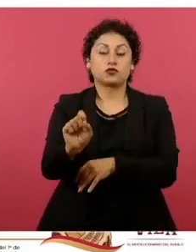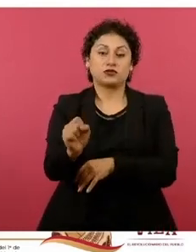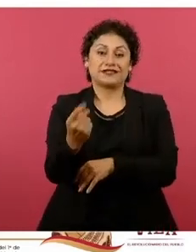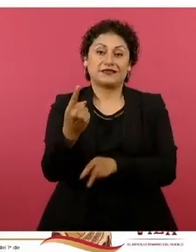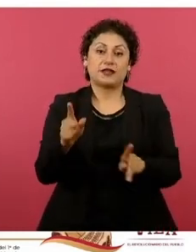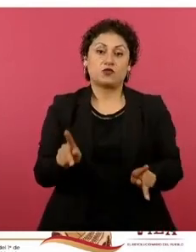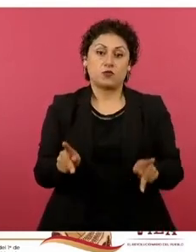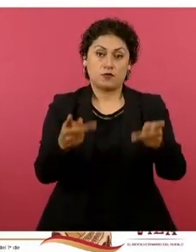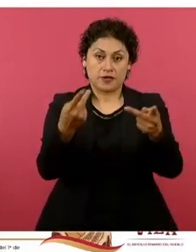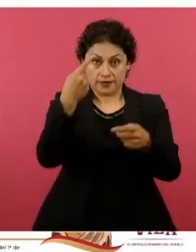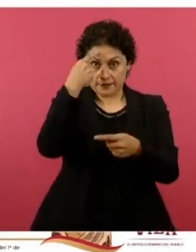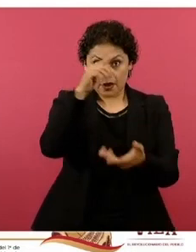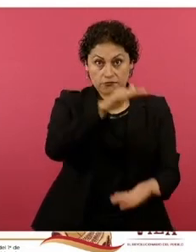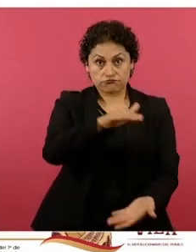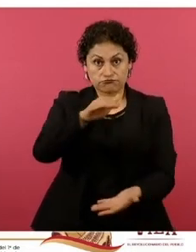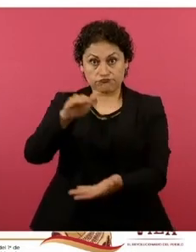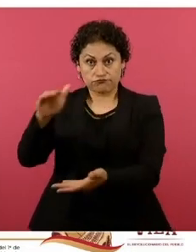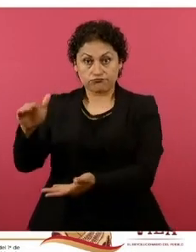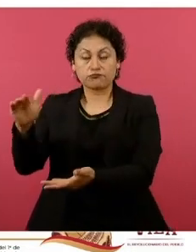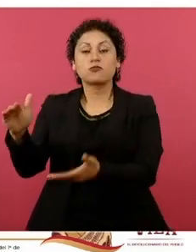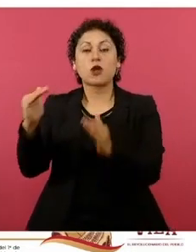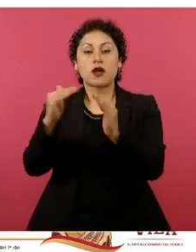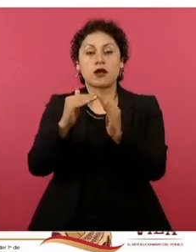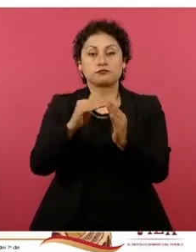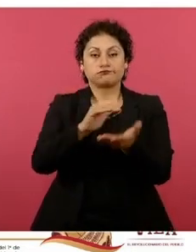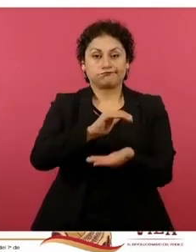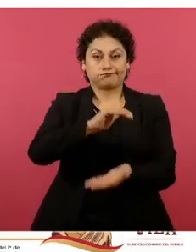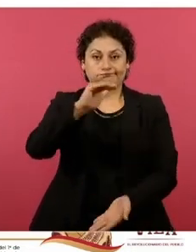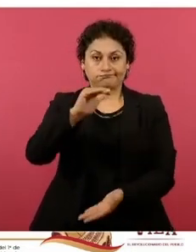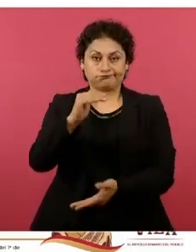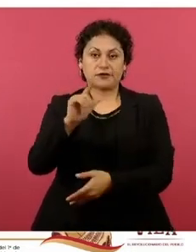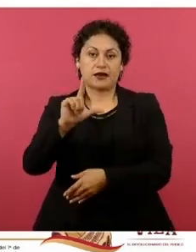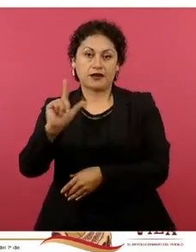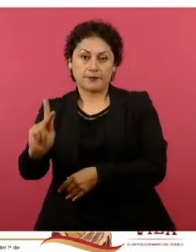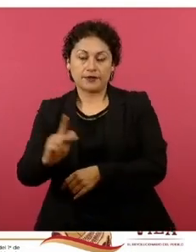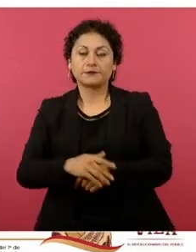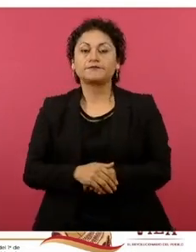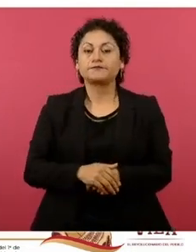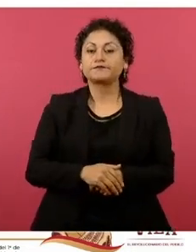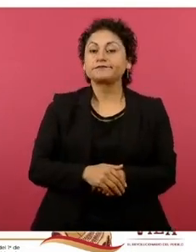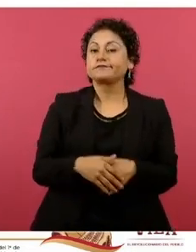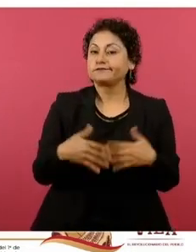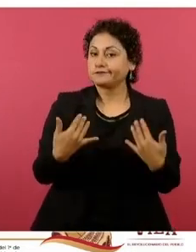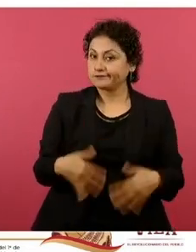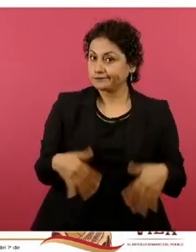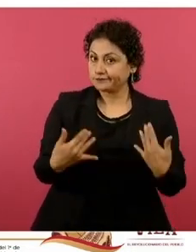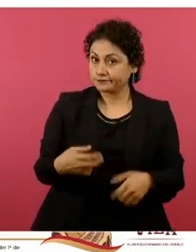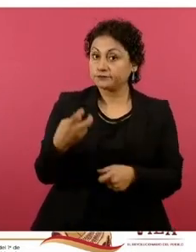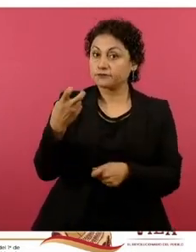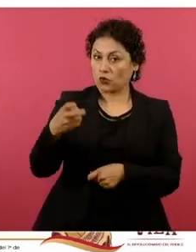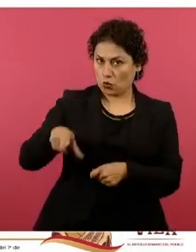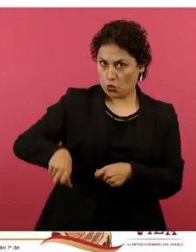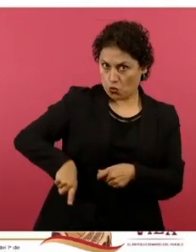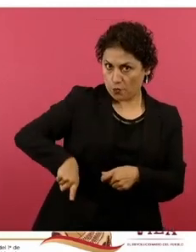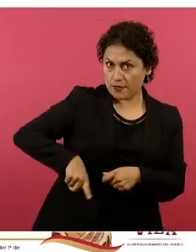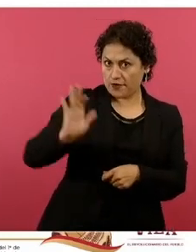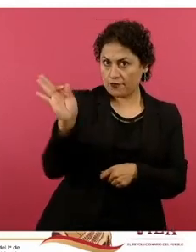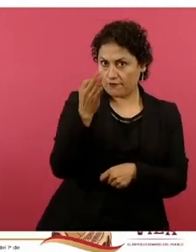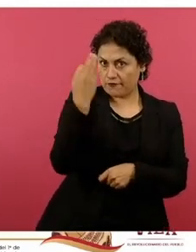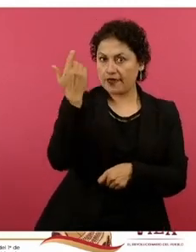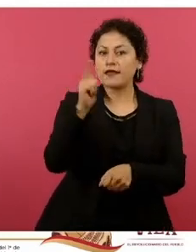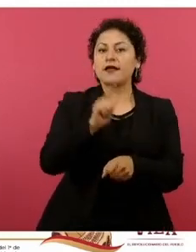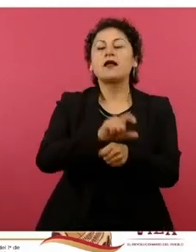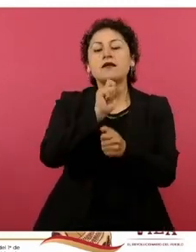para cilindros de gas por kilo. También ha funcionado muy bien esta política del gobierno federal de precios